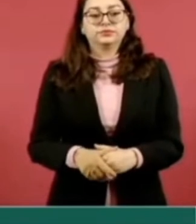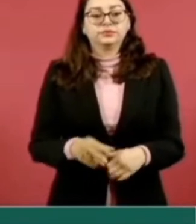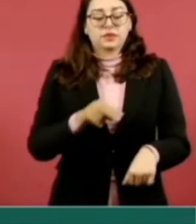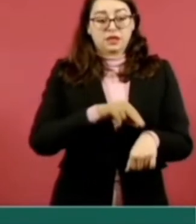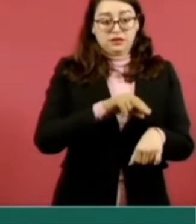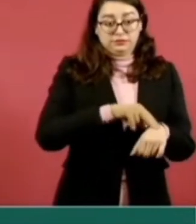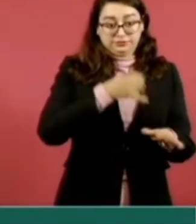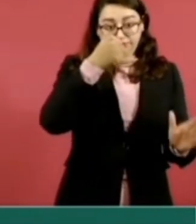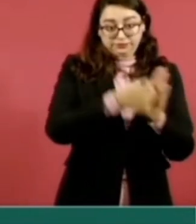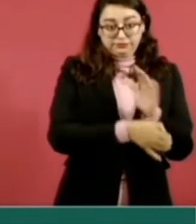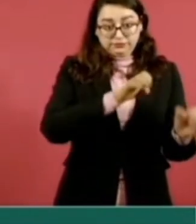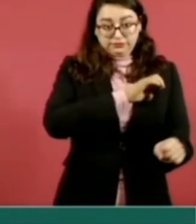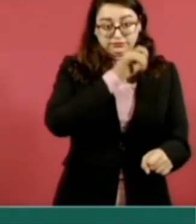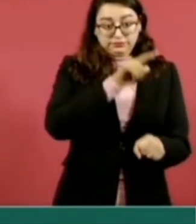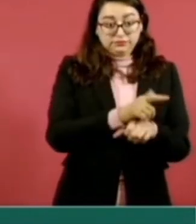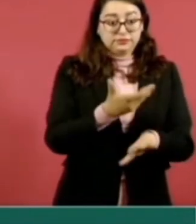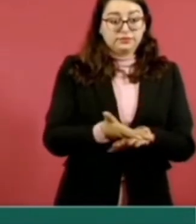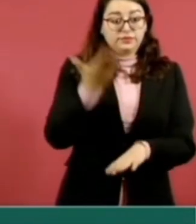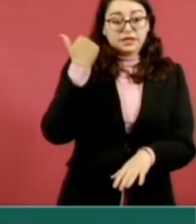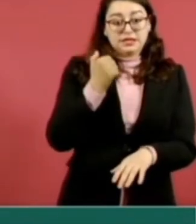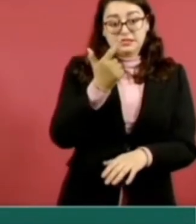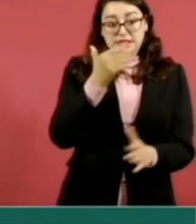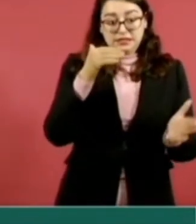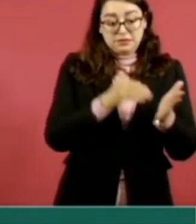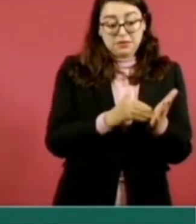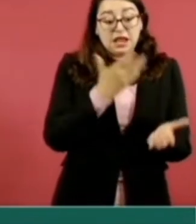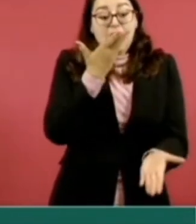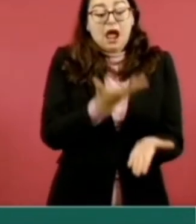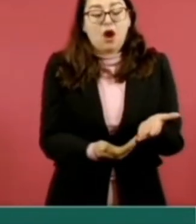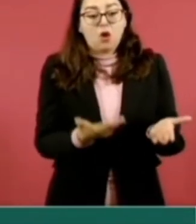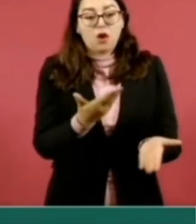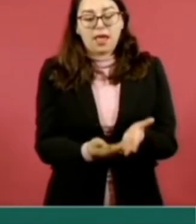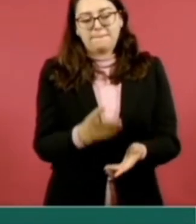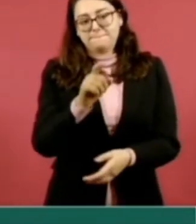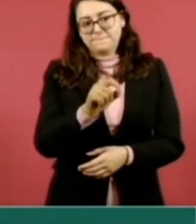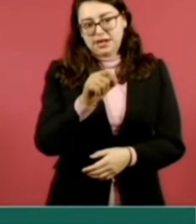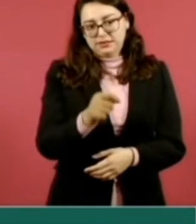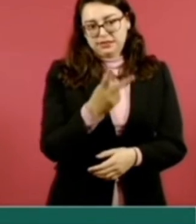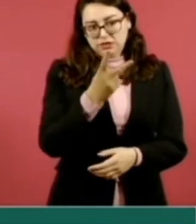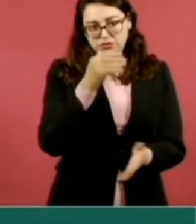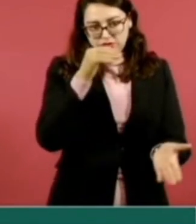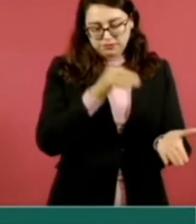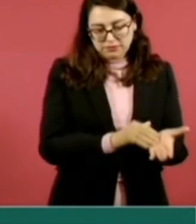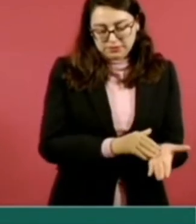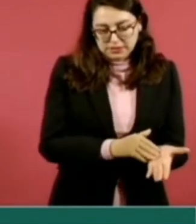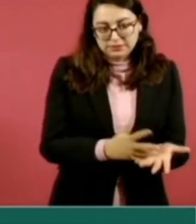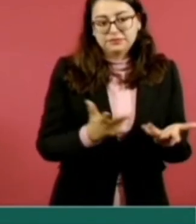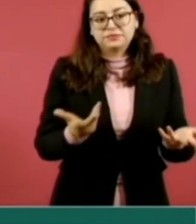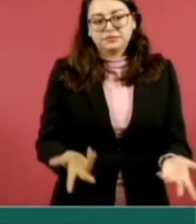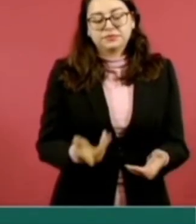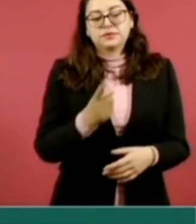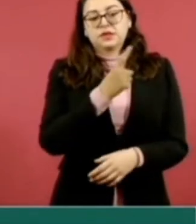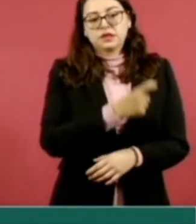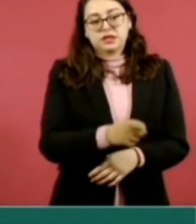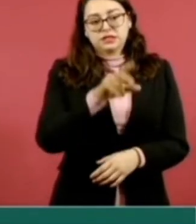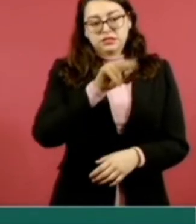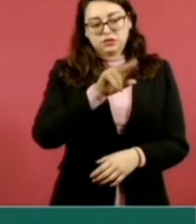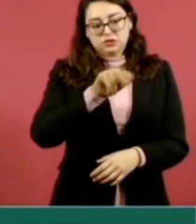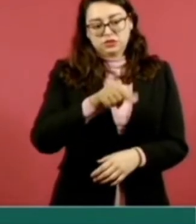de 7 mil 817 a 22 mil 435, es decir, un incremento de